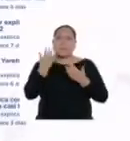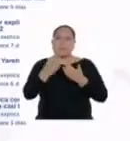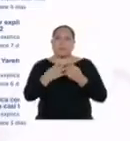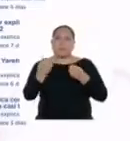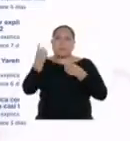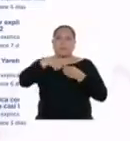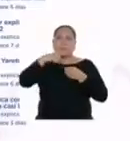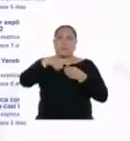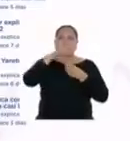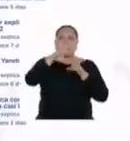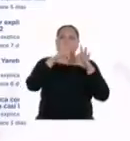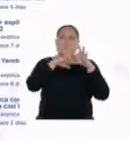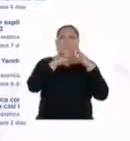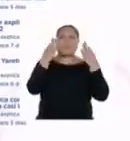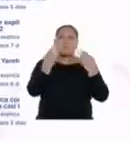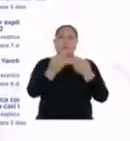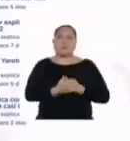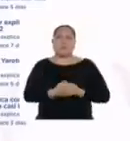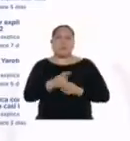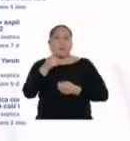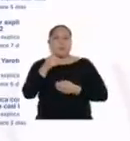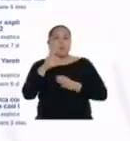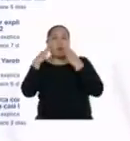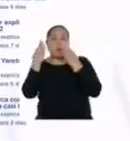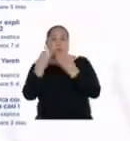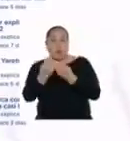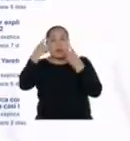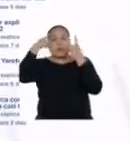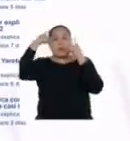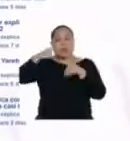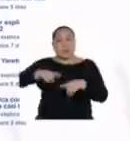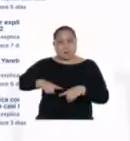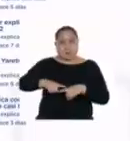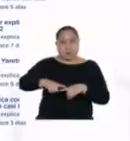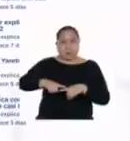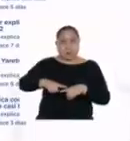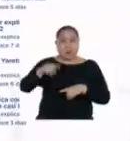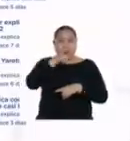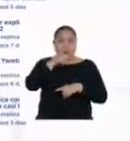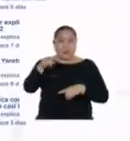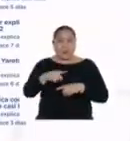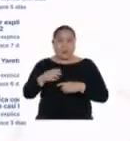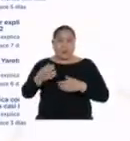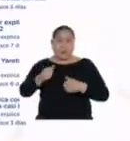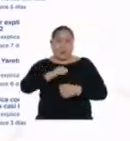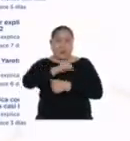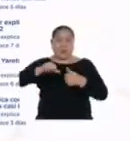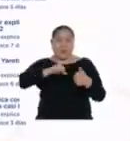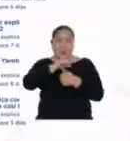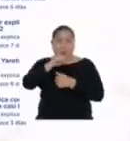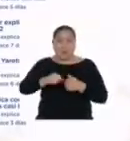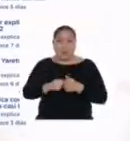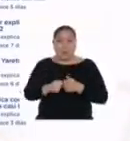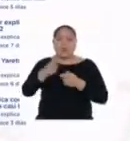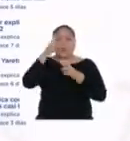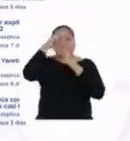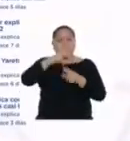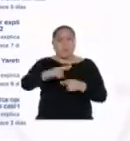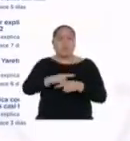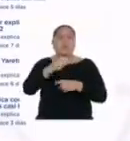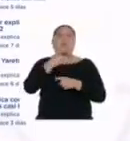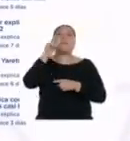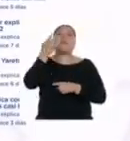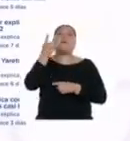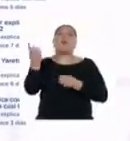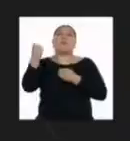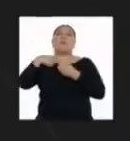tu familia. Para que tu familia cumpla los acuerdos de convivencia, primero deberás de hacerlos partícipes. Y eso lo